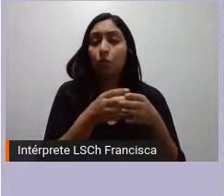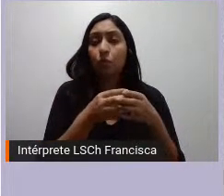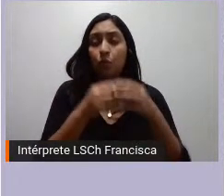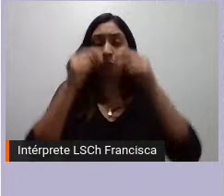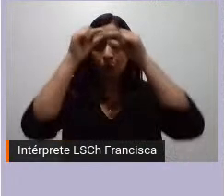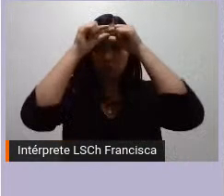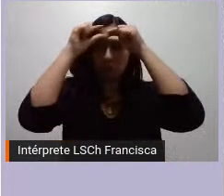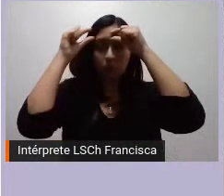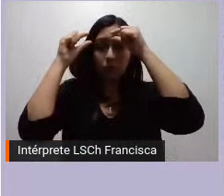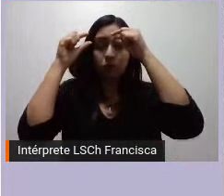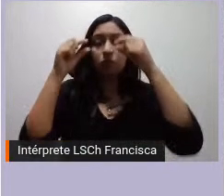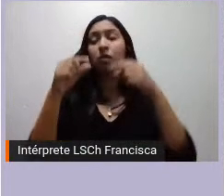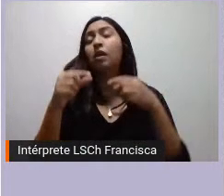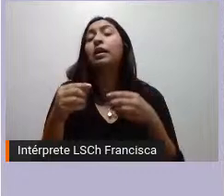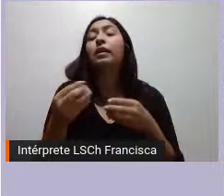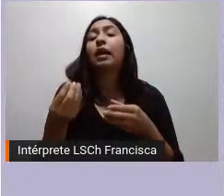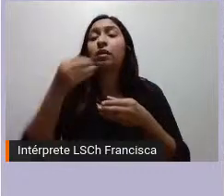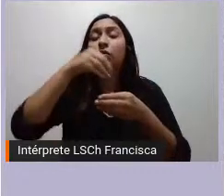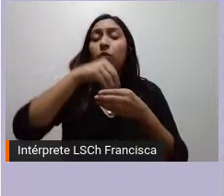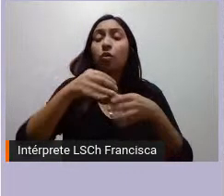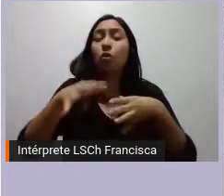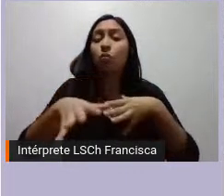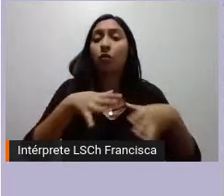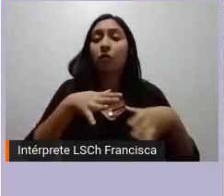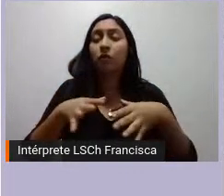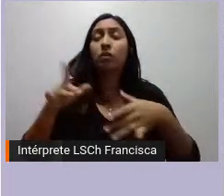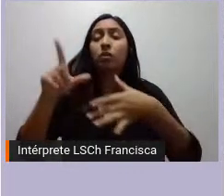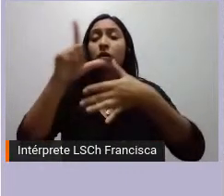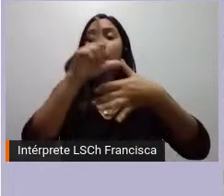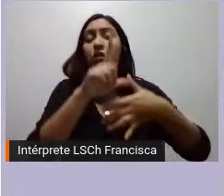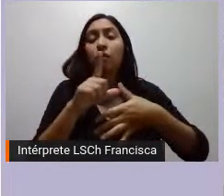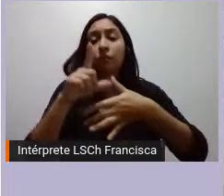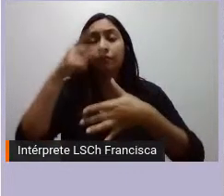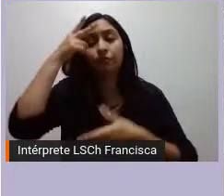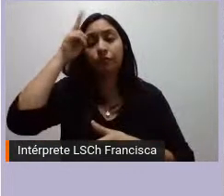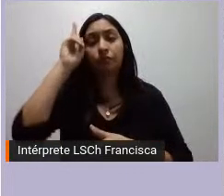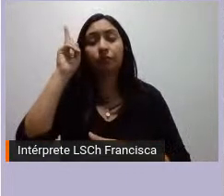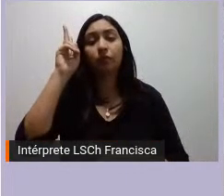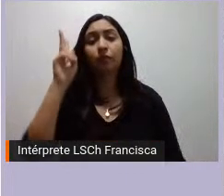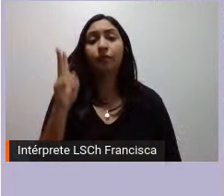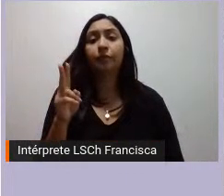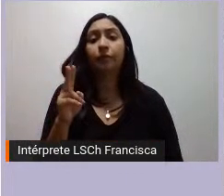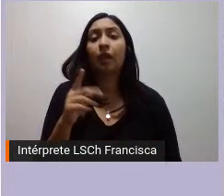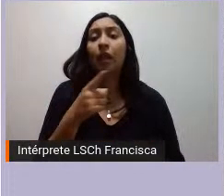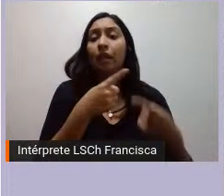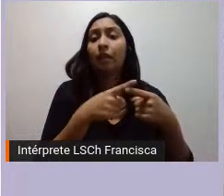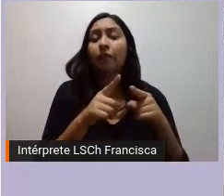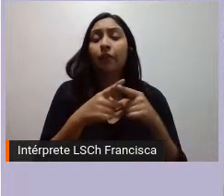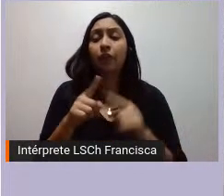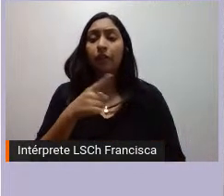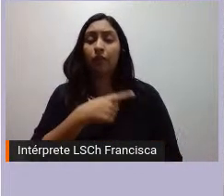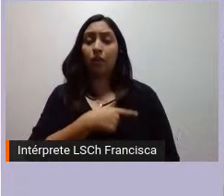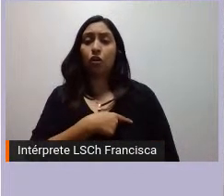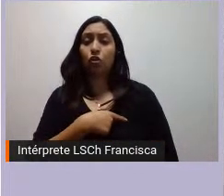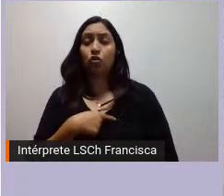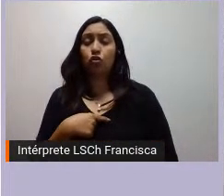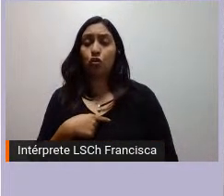indígena latinoamericano José Bengoa lo llamará la emergencia indígena y Val Levot lo llamará la gran revuelta indígena